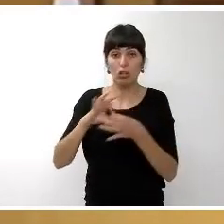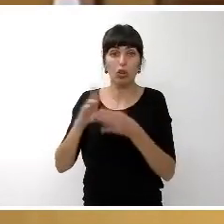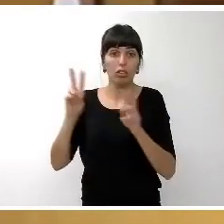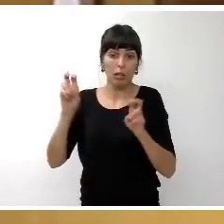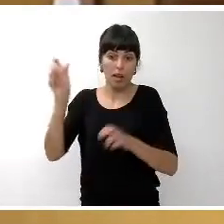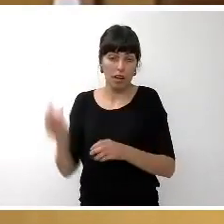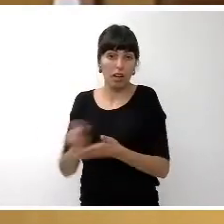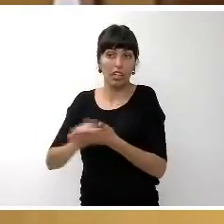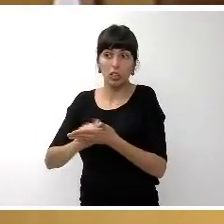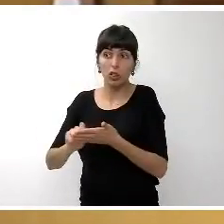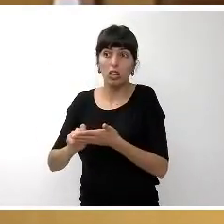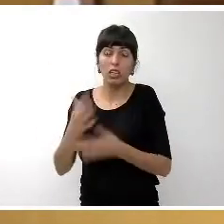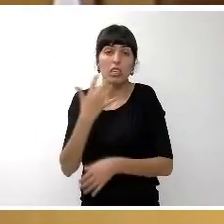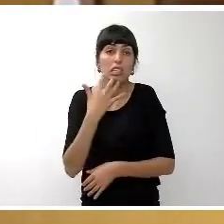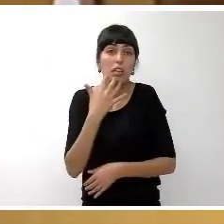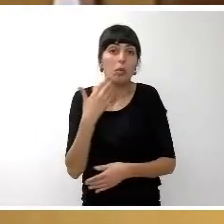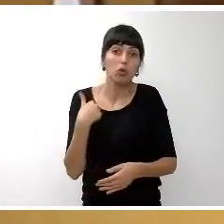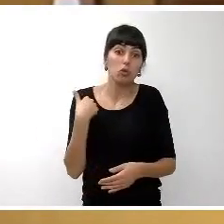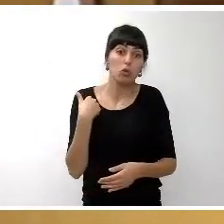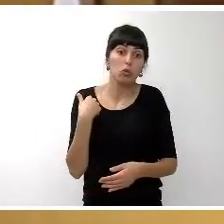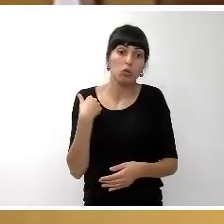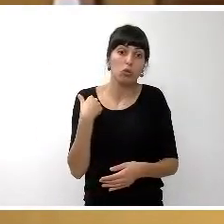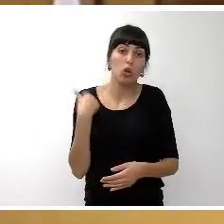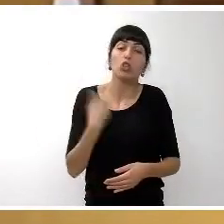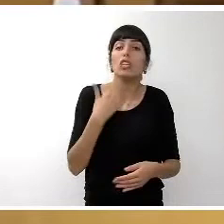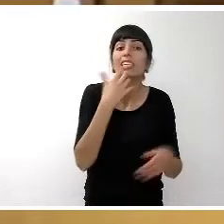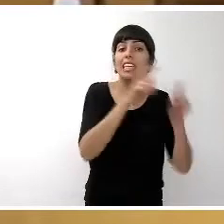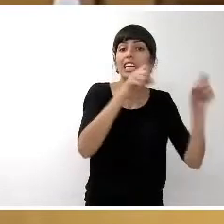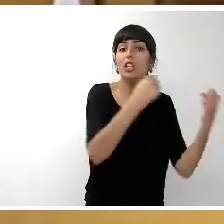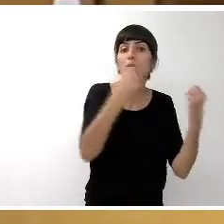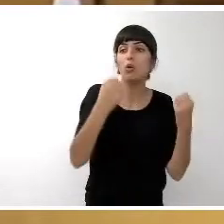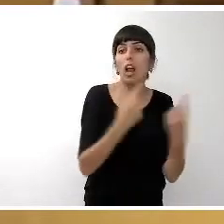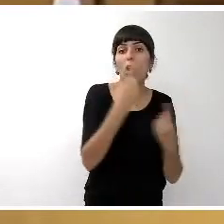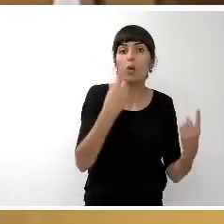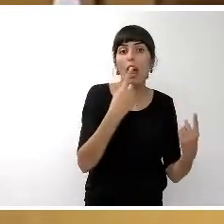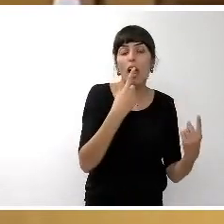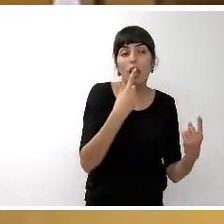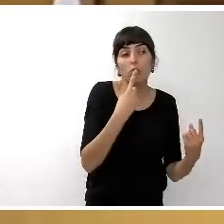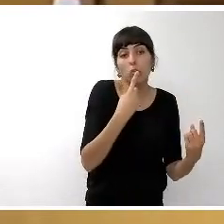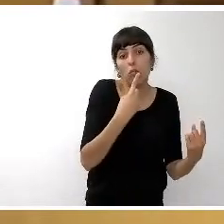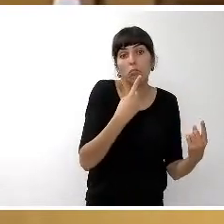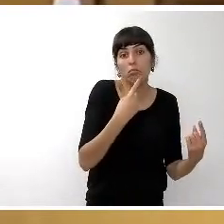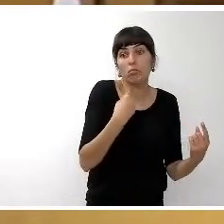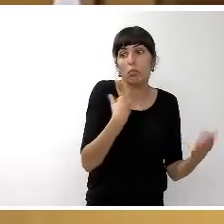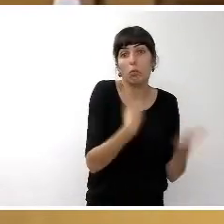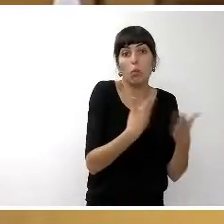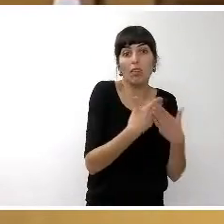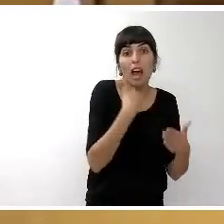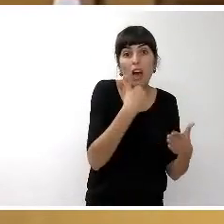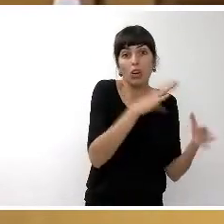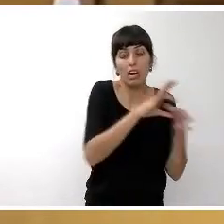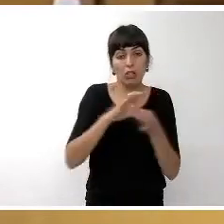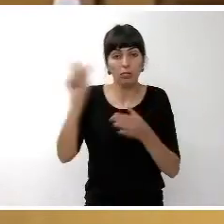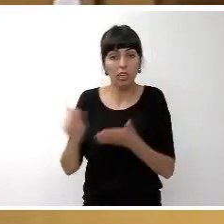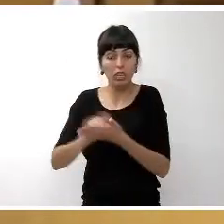institución. No proponerla a nosotros, sino adherirnos a la que pueda ser un tercero y